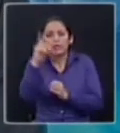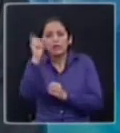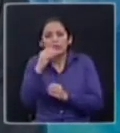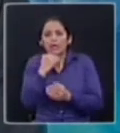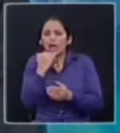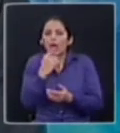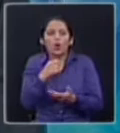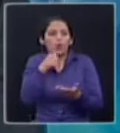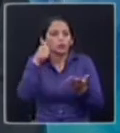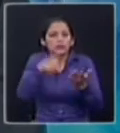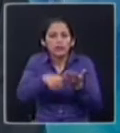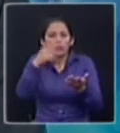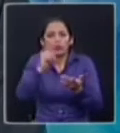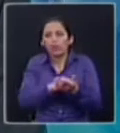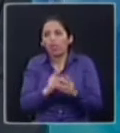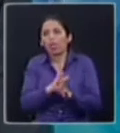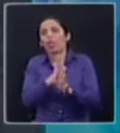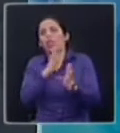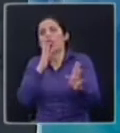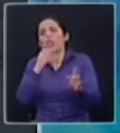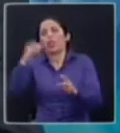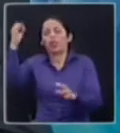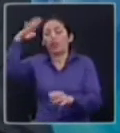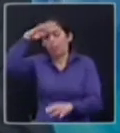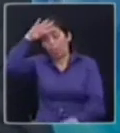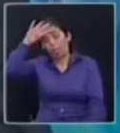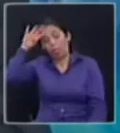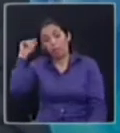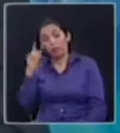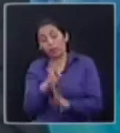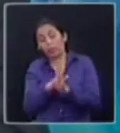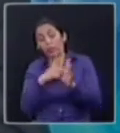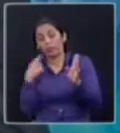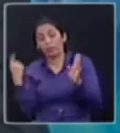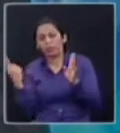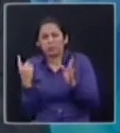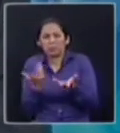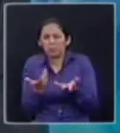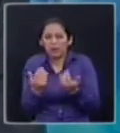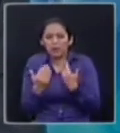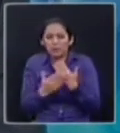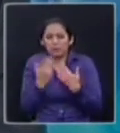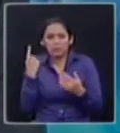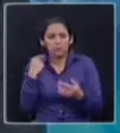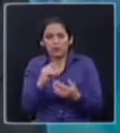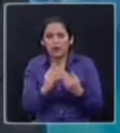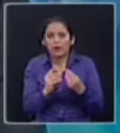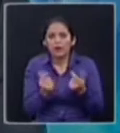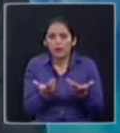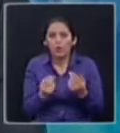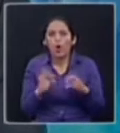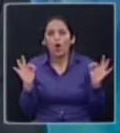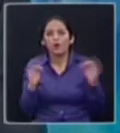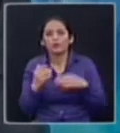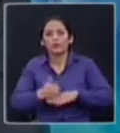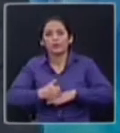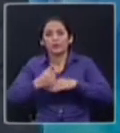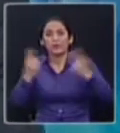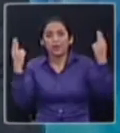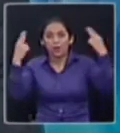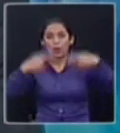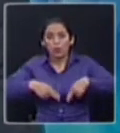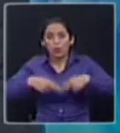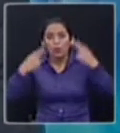cédula de identidad, el tema de las aduanas, recuperar la soberanía, recuperar la dignidad del país. Eso también es luchar contra la corrupción. Yo